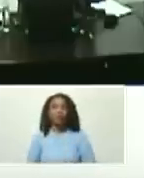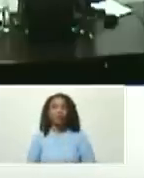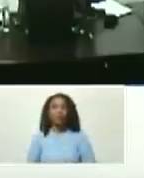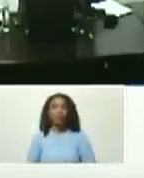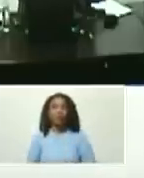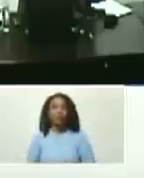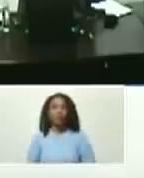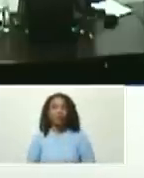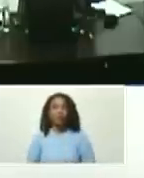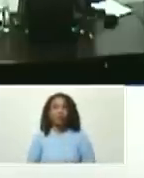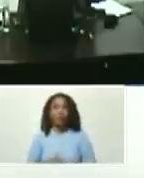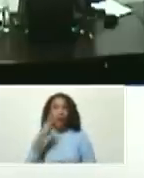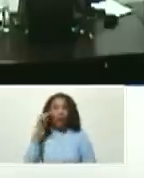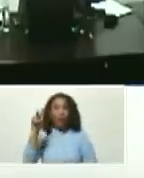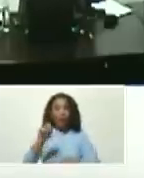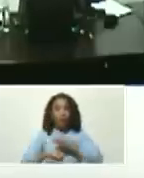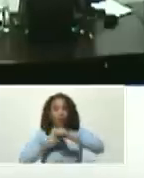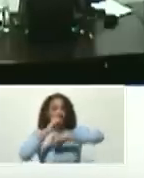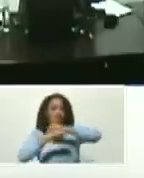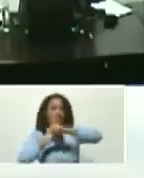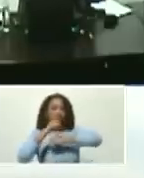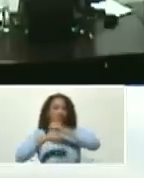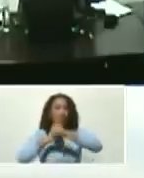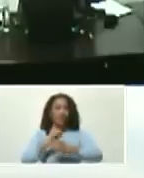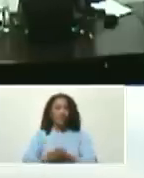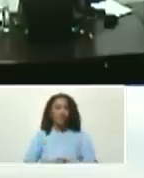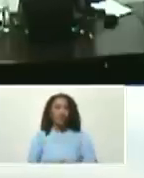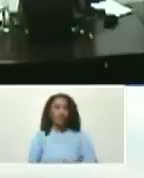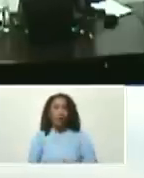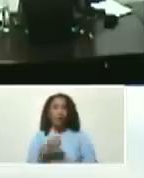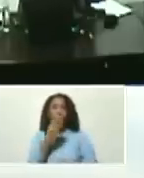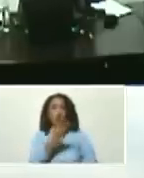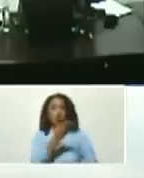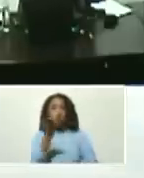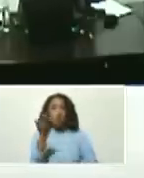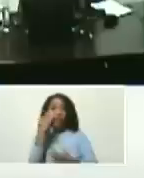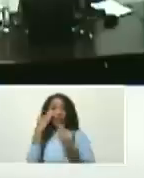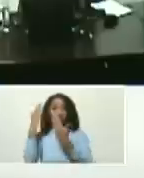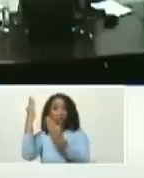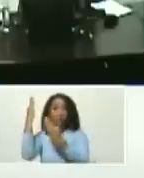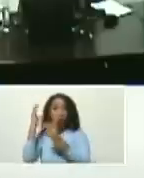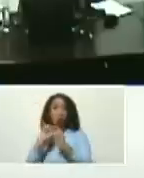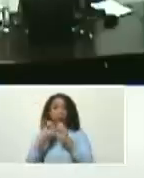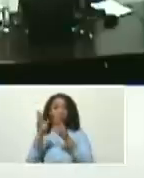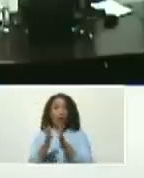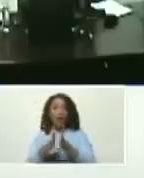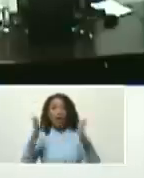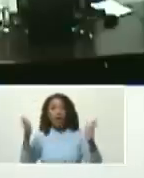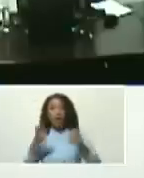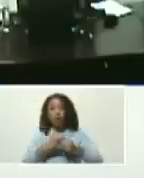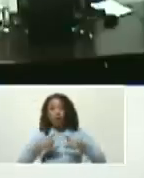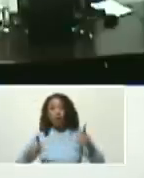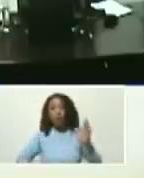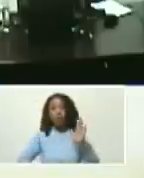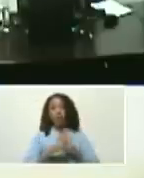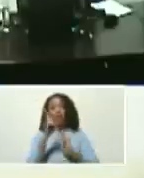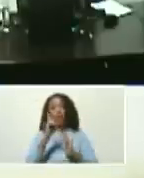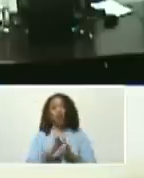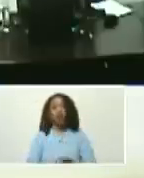agarra la seña la cava agarra la seña bueno ustedes ven las oportunidades inmensas de crecimiento de desarrollo